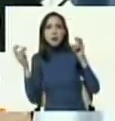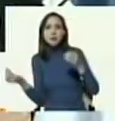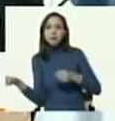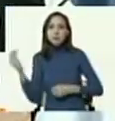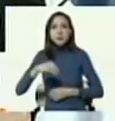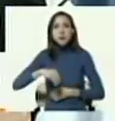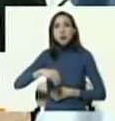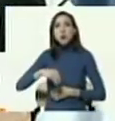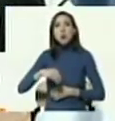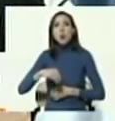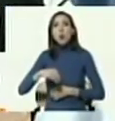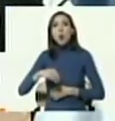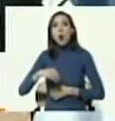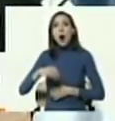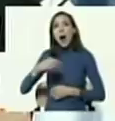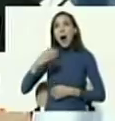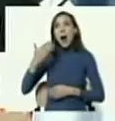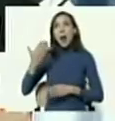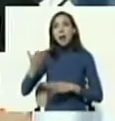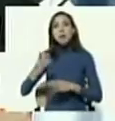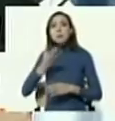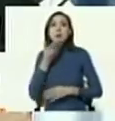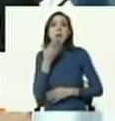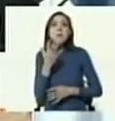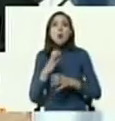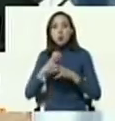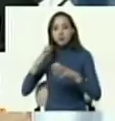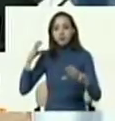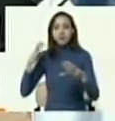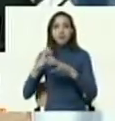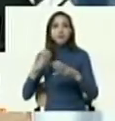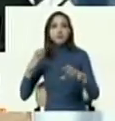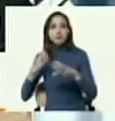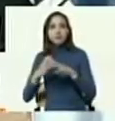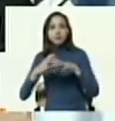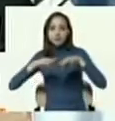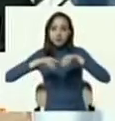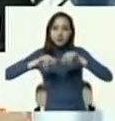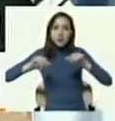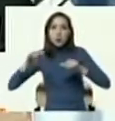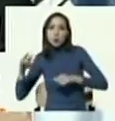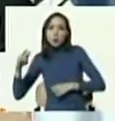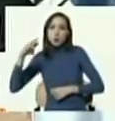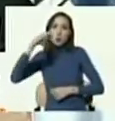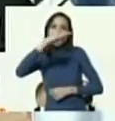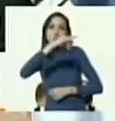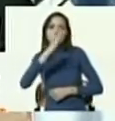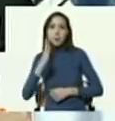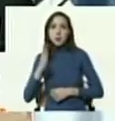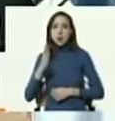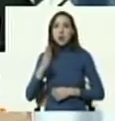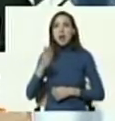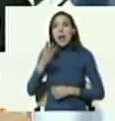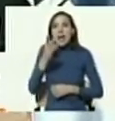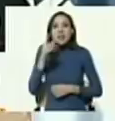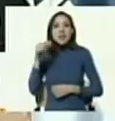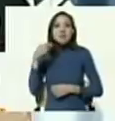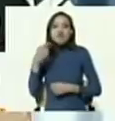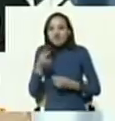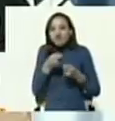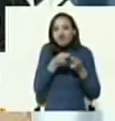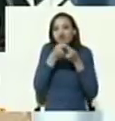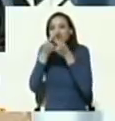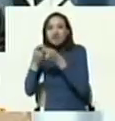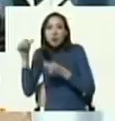anteriormente hemos señalado, como por ejemplo el transporte terrestre o aéreo de la droga, como